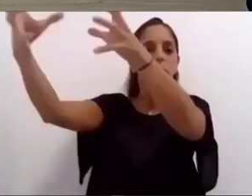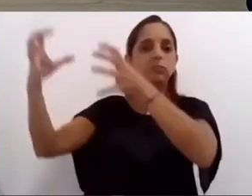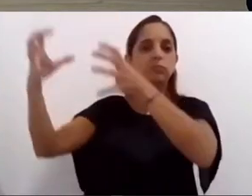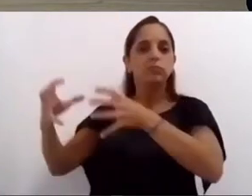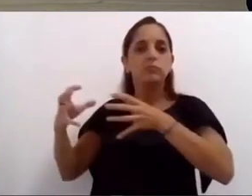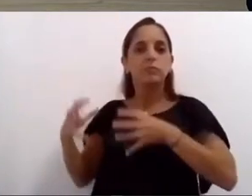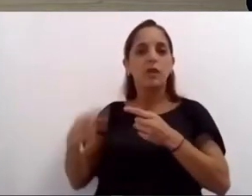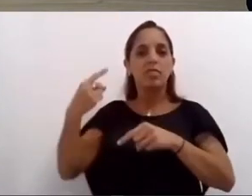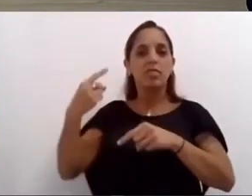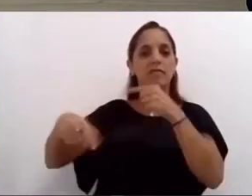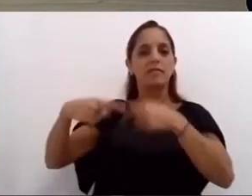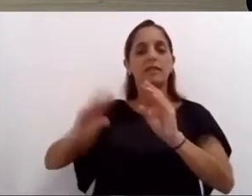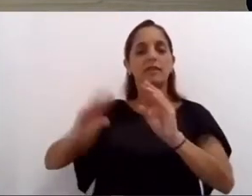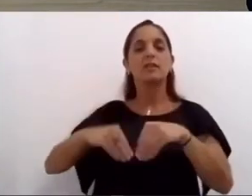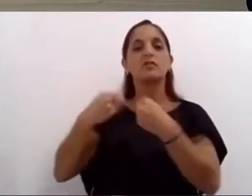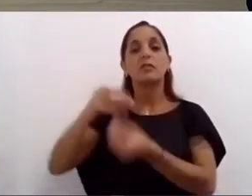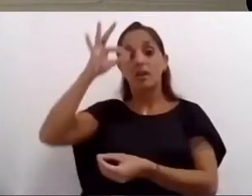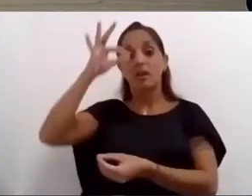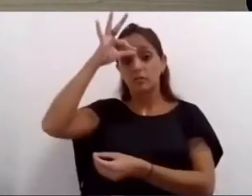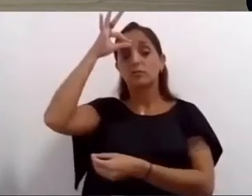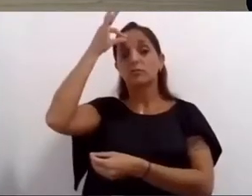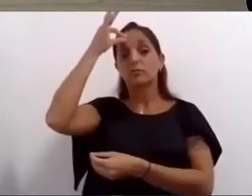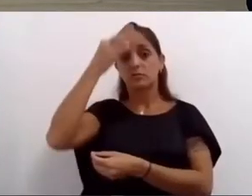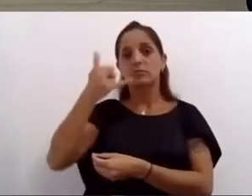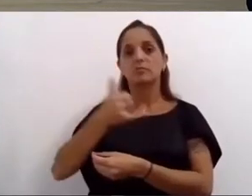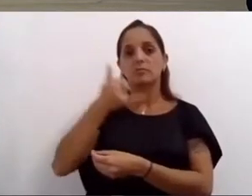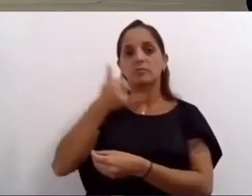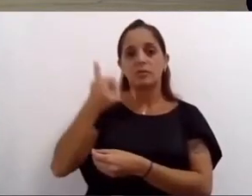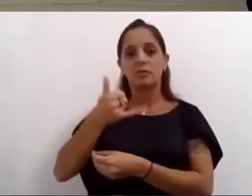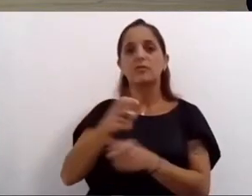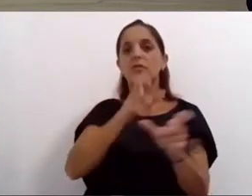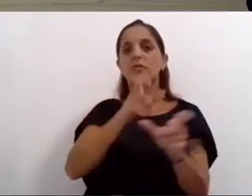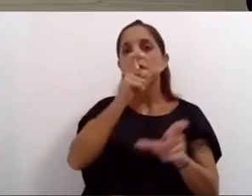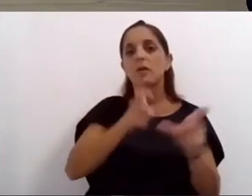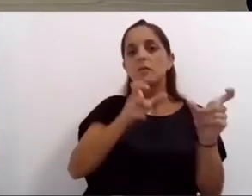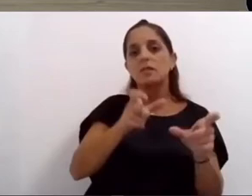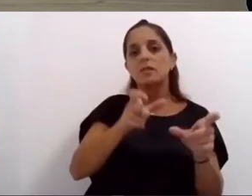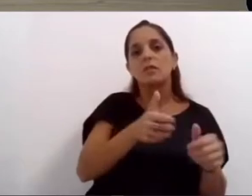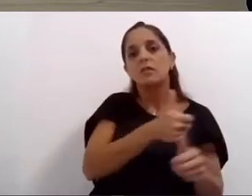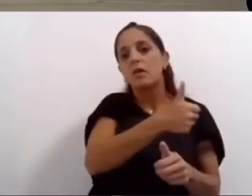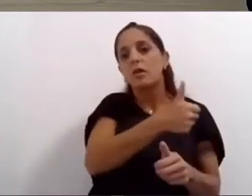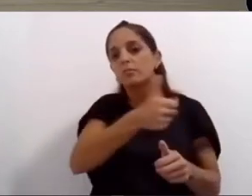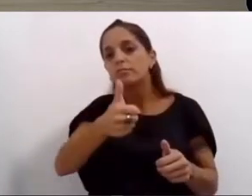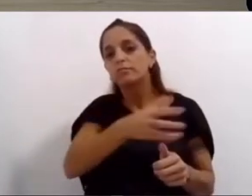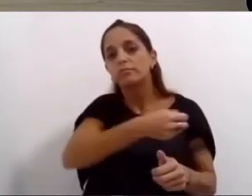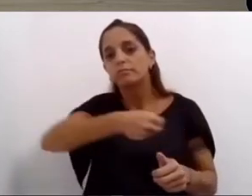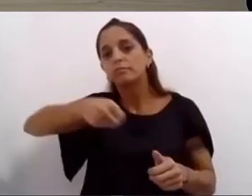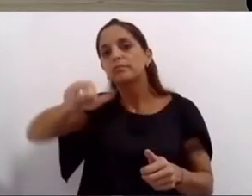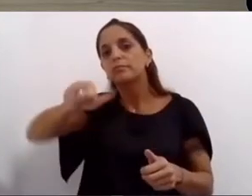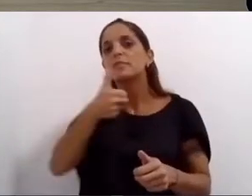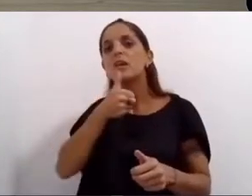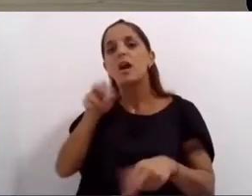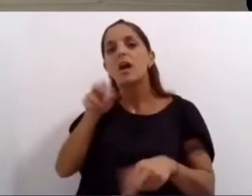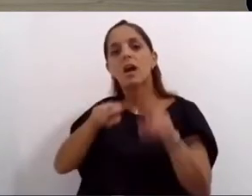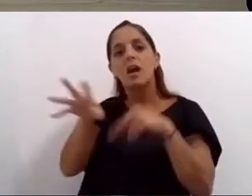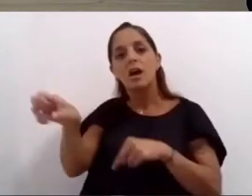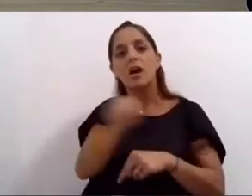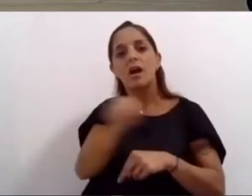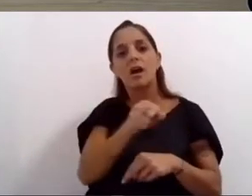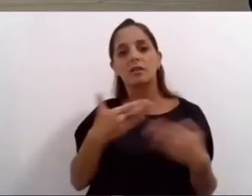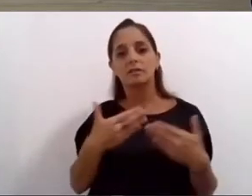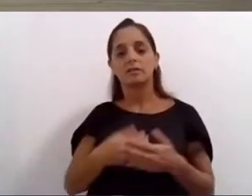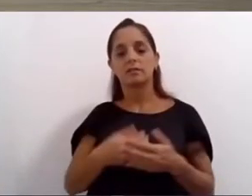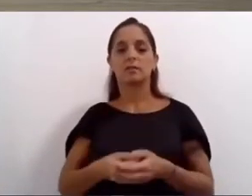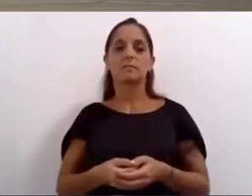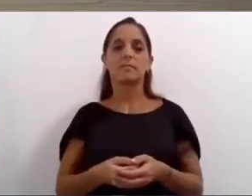en palme granero los unidos santa clara puente gallego tío rolo godoy santa lucía y el cañaveray hicimos